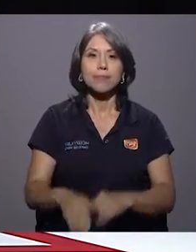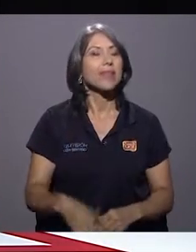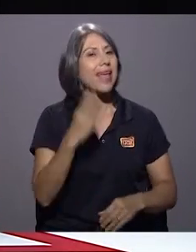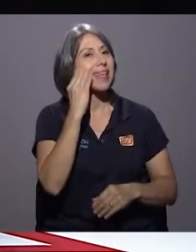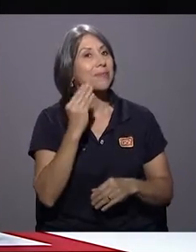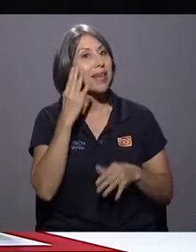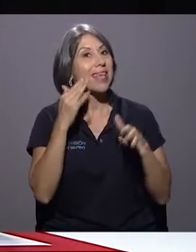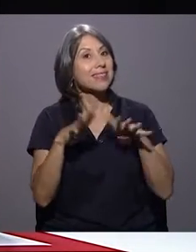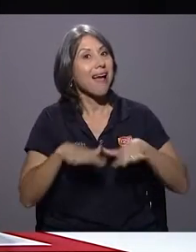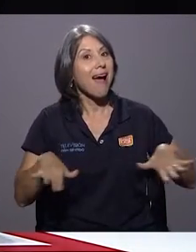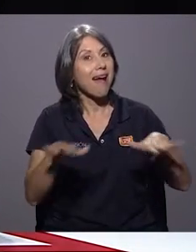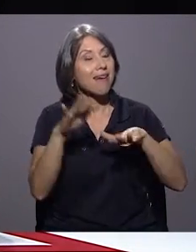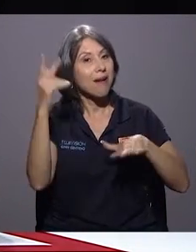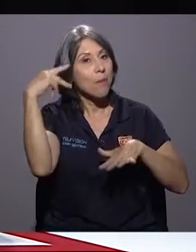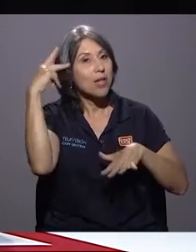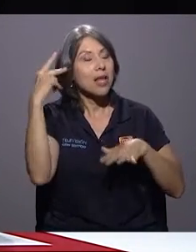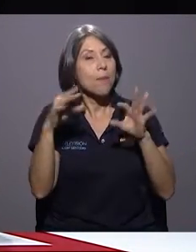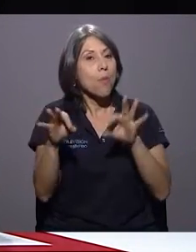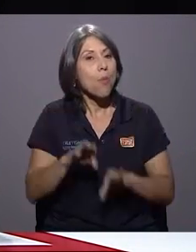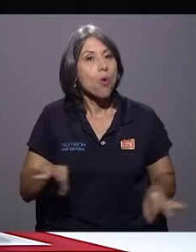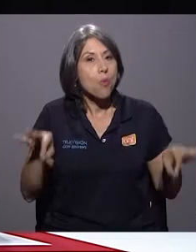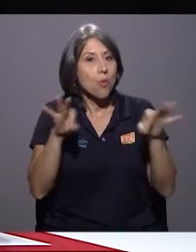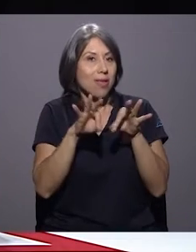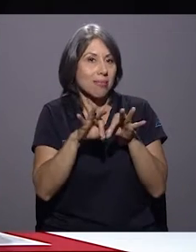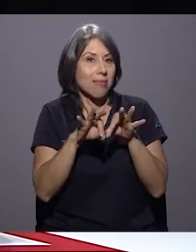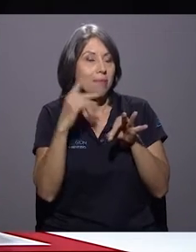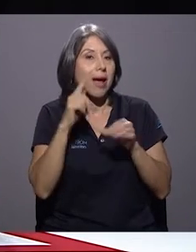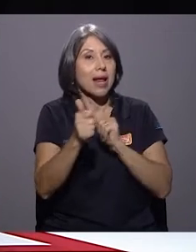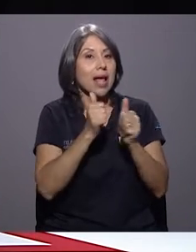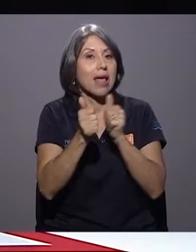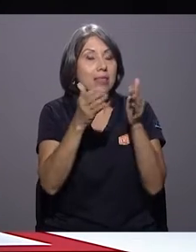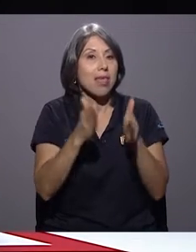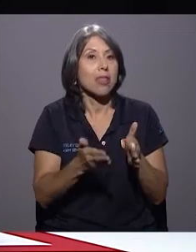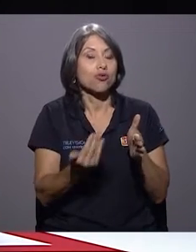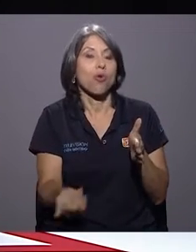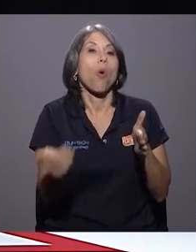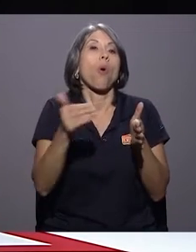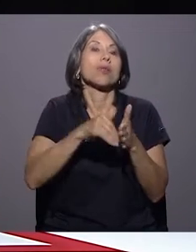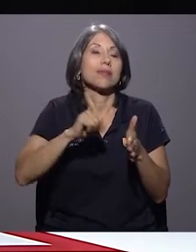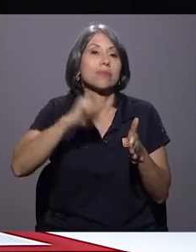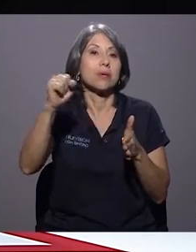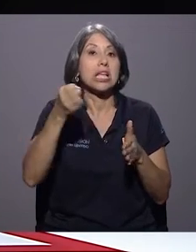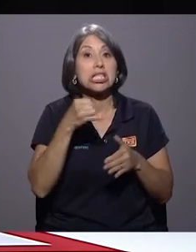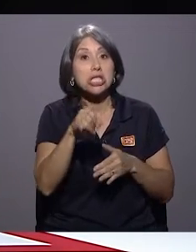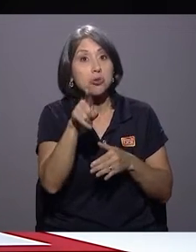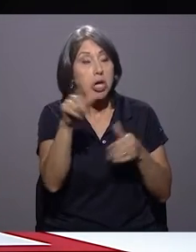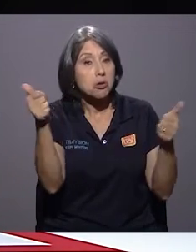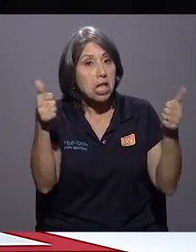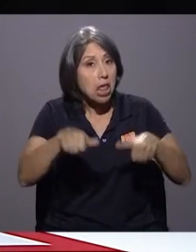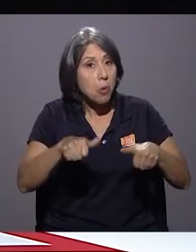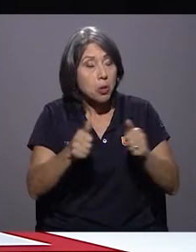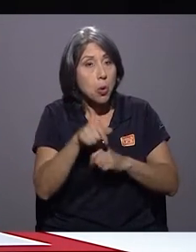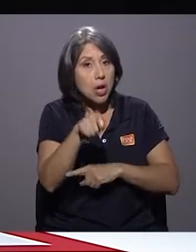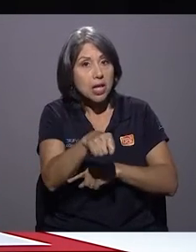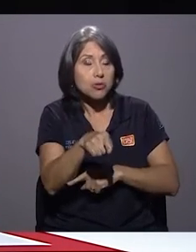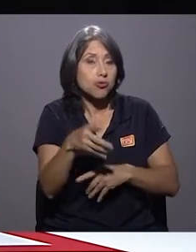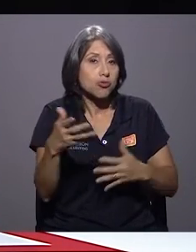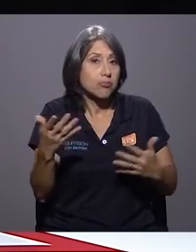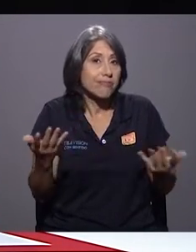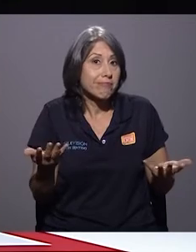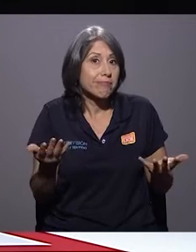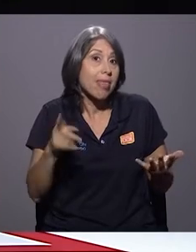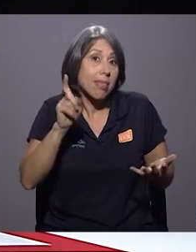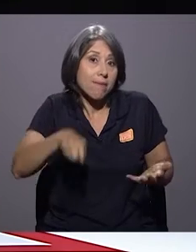arena política sigue siendo fundamental para que candidatos, de algún modo, se reelijan. Y si usted no estaba de acuerdo con ellos, en un momento determinado